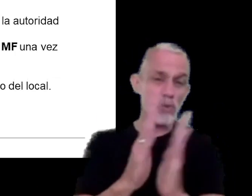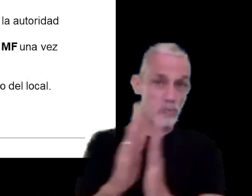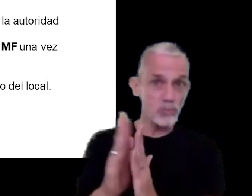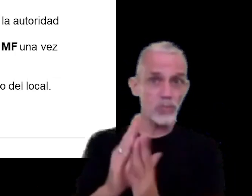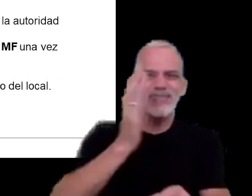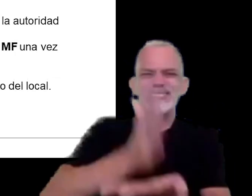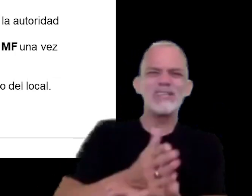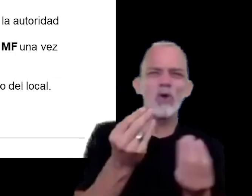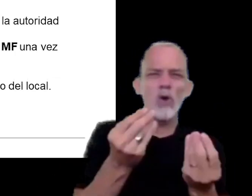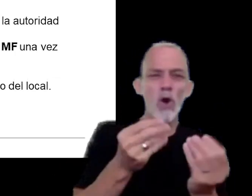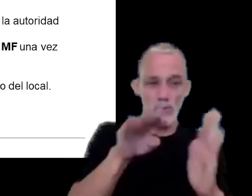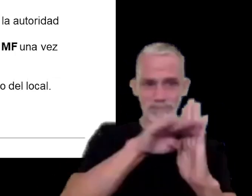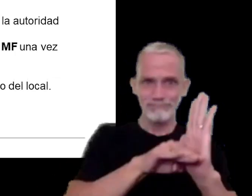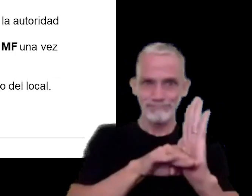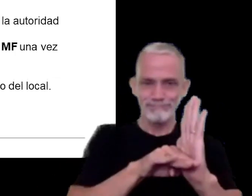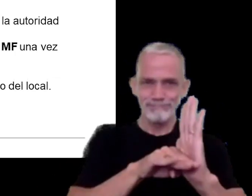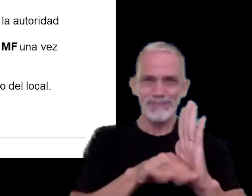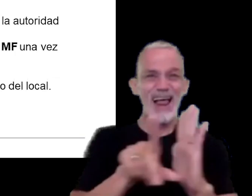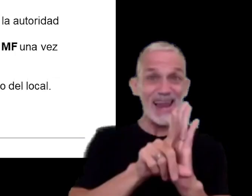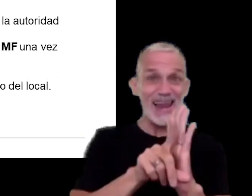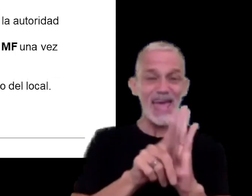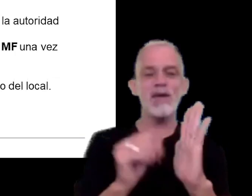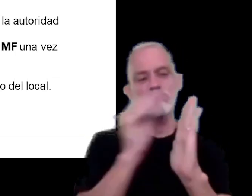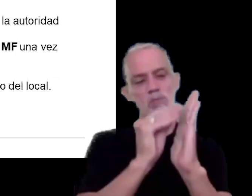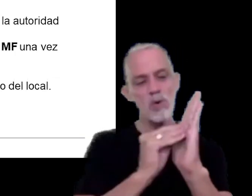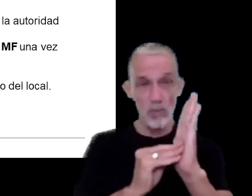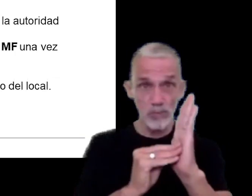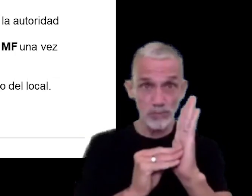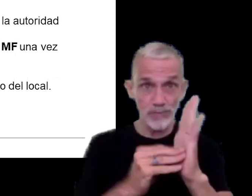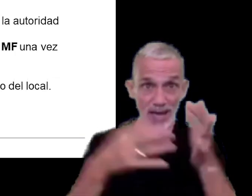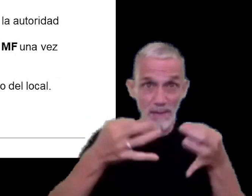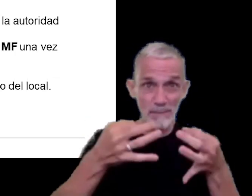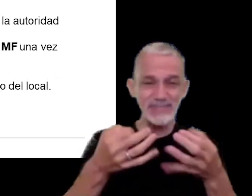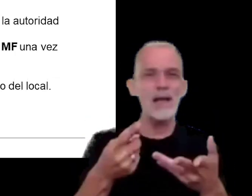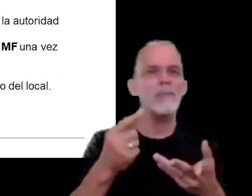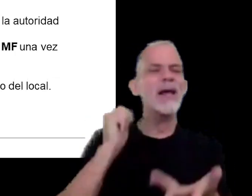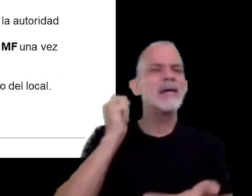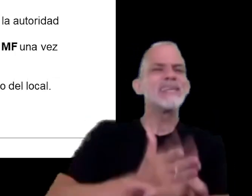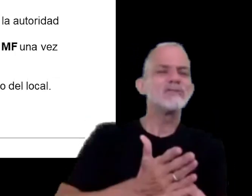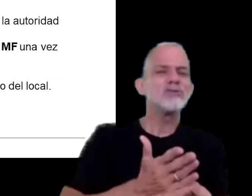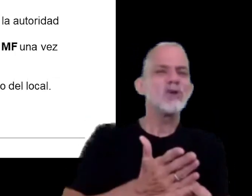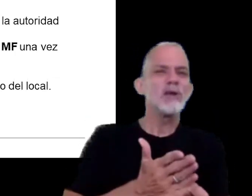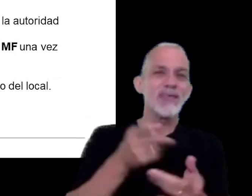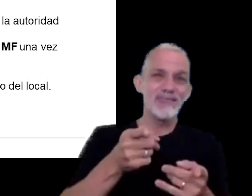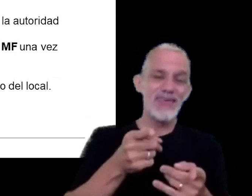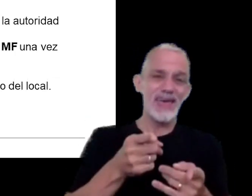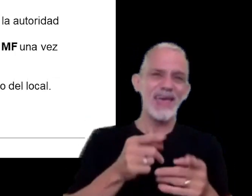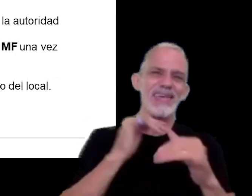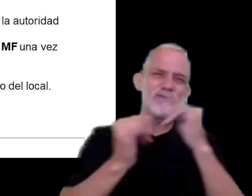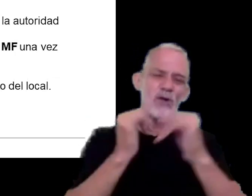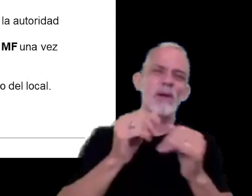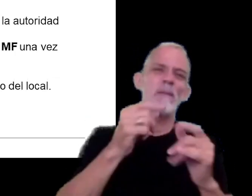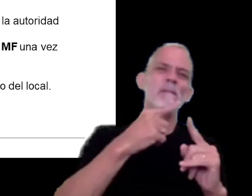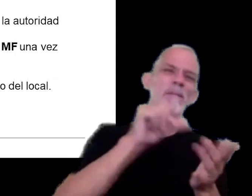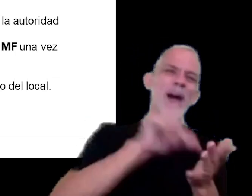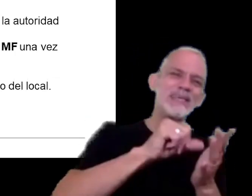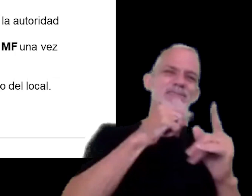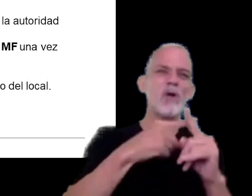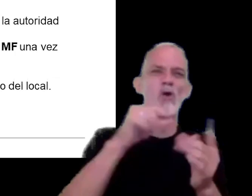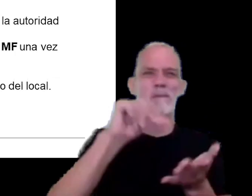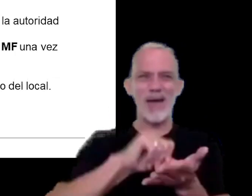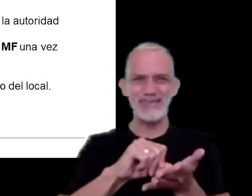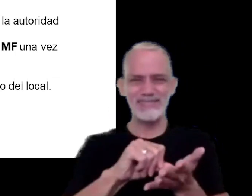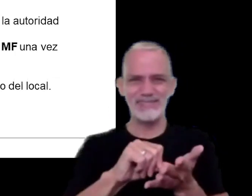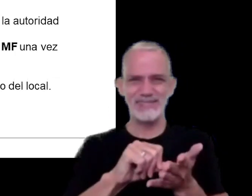sanciones estableció un régimen específico para sanciones relativas a informe país por país tanto